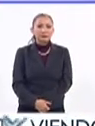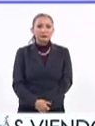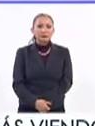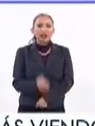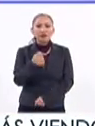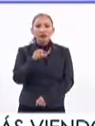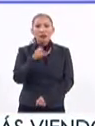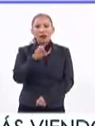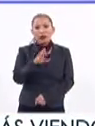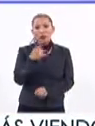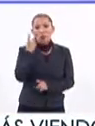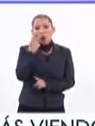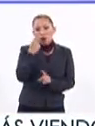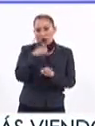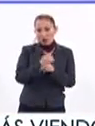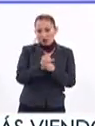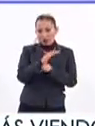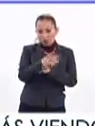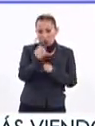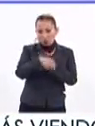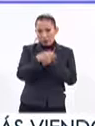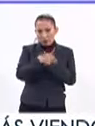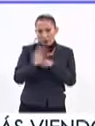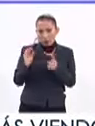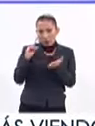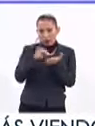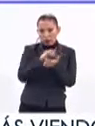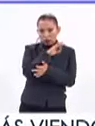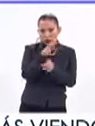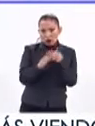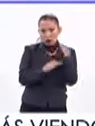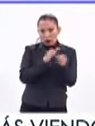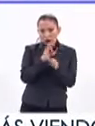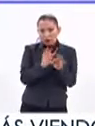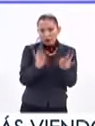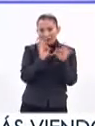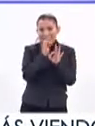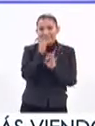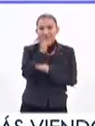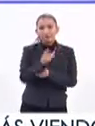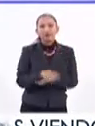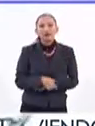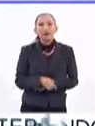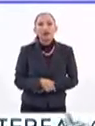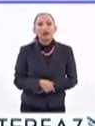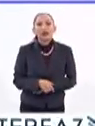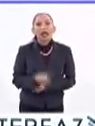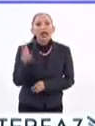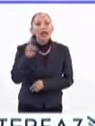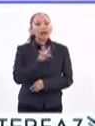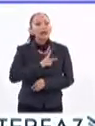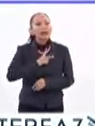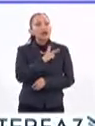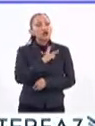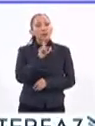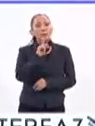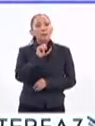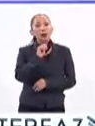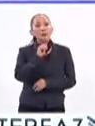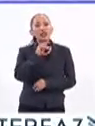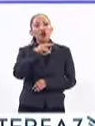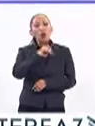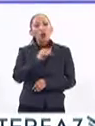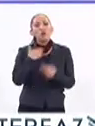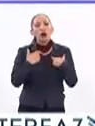Así es Omar y bueno un dato que también faltó agregar a todo lo relevante que dijiste es que el virus del papiloma humano ya es la